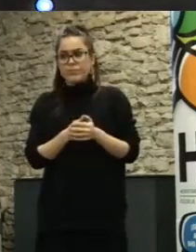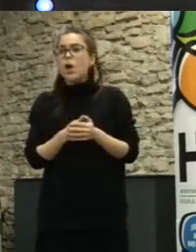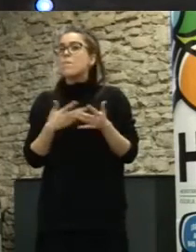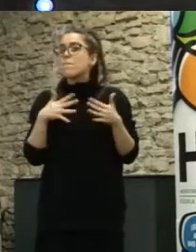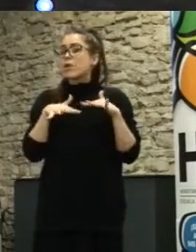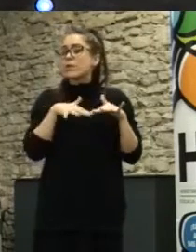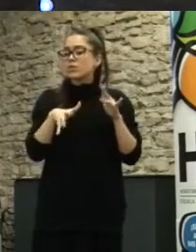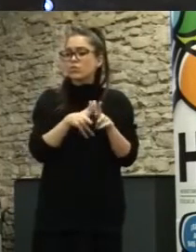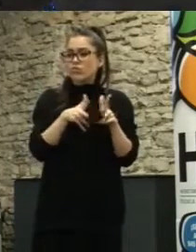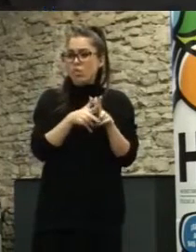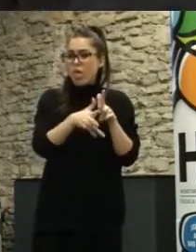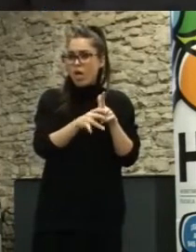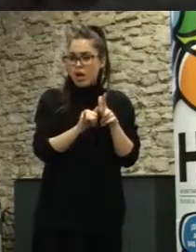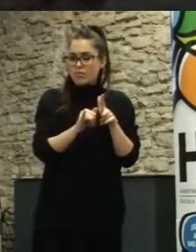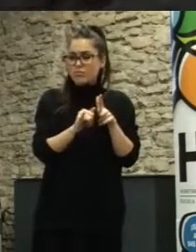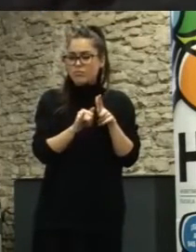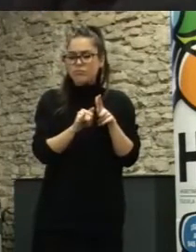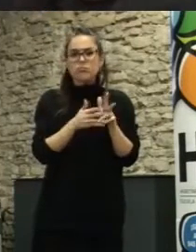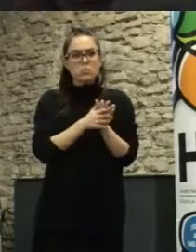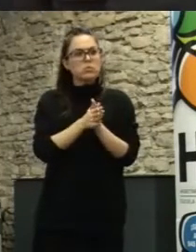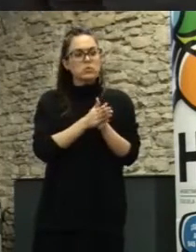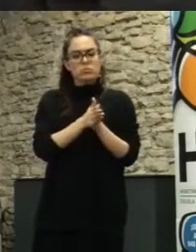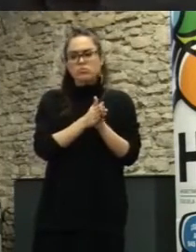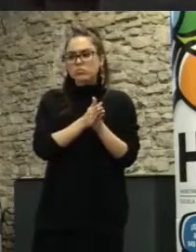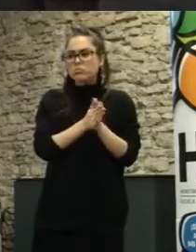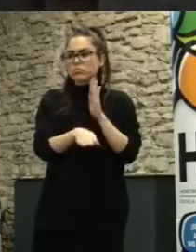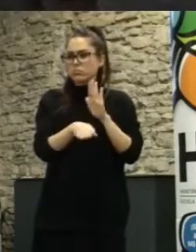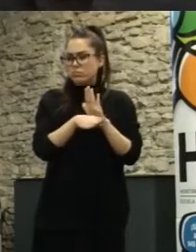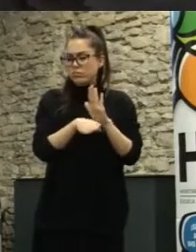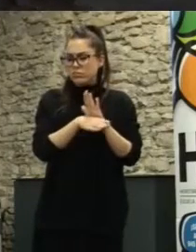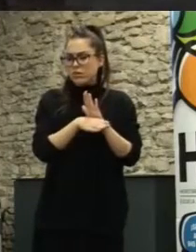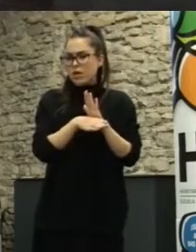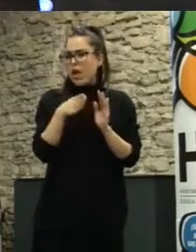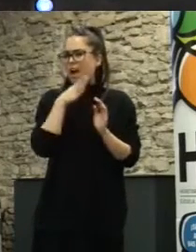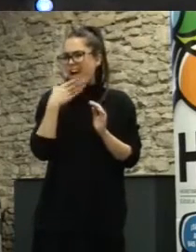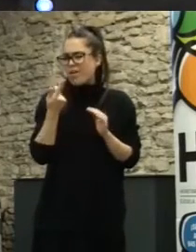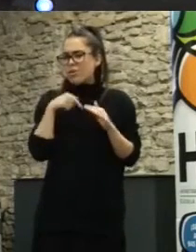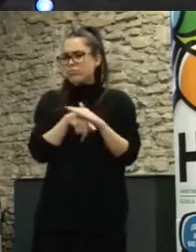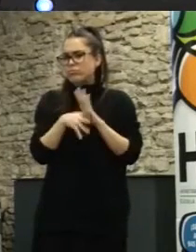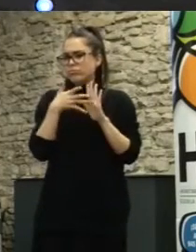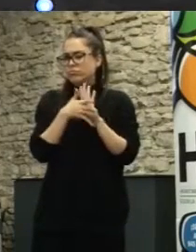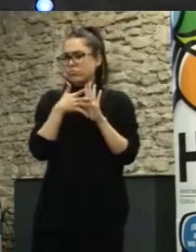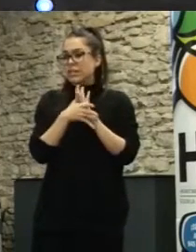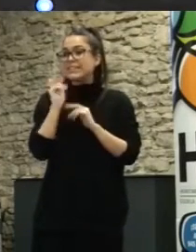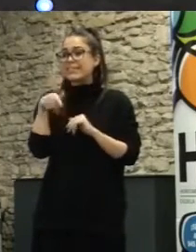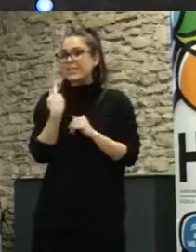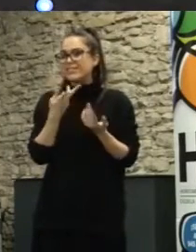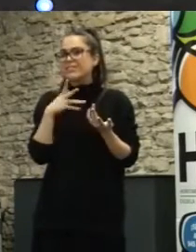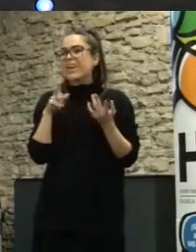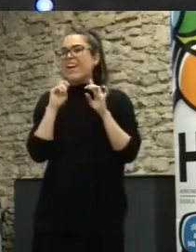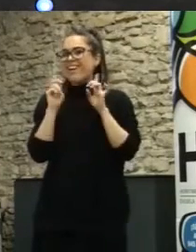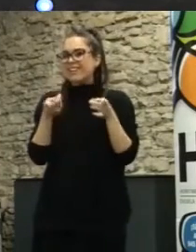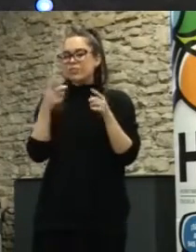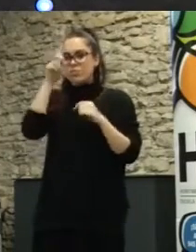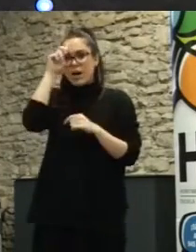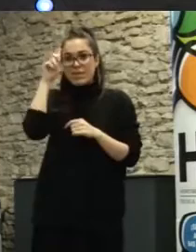que están especialmente motivados. Hoy hablábamos también, o escuchábamos, el caso de Madrid y del